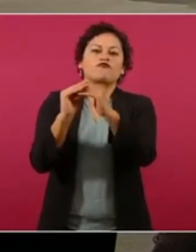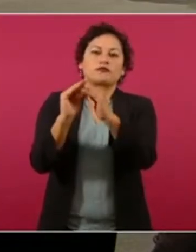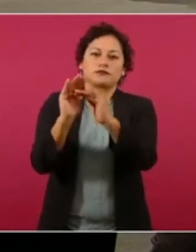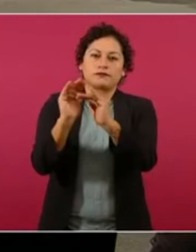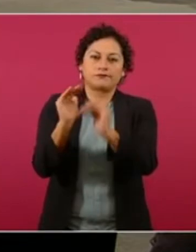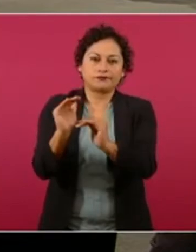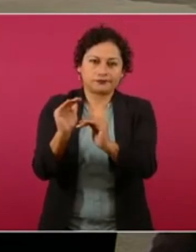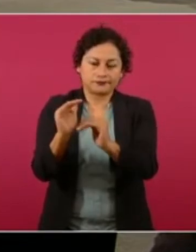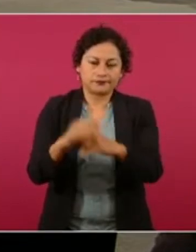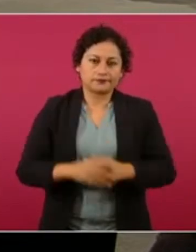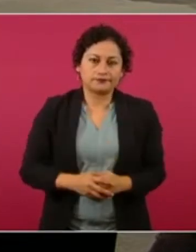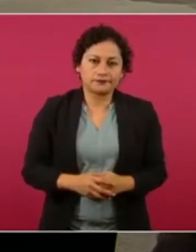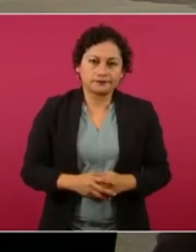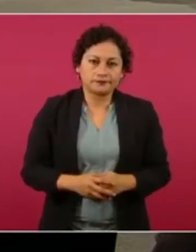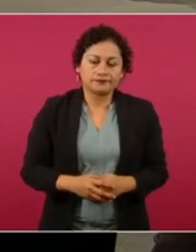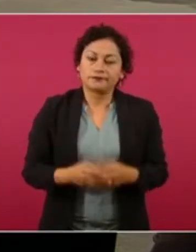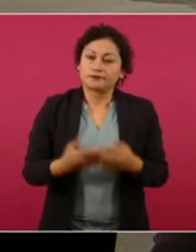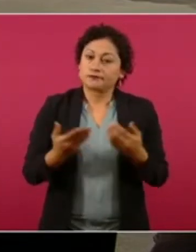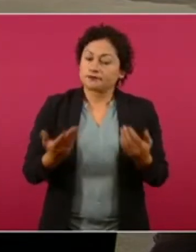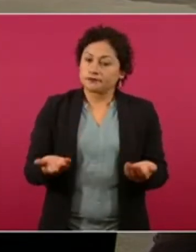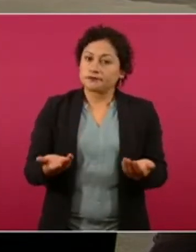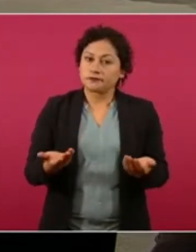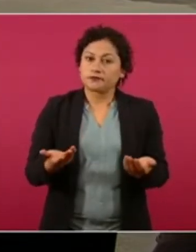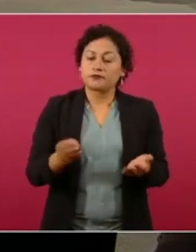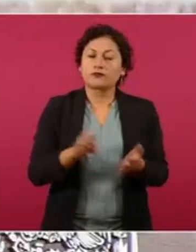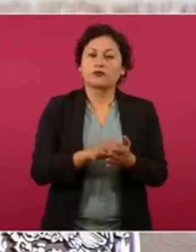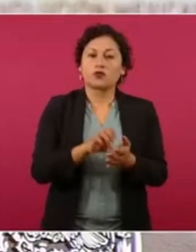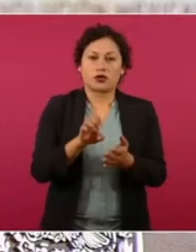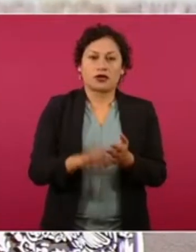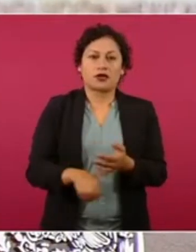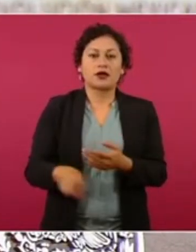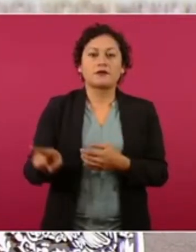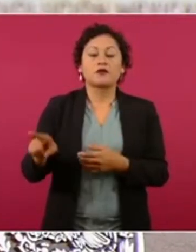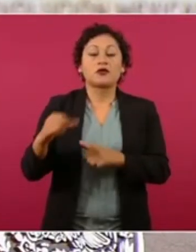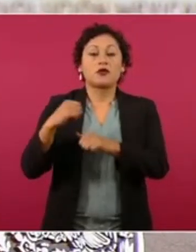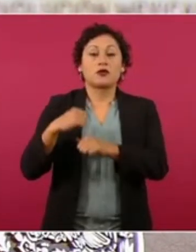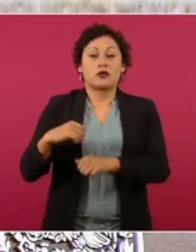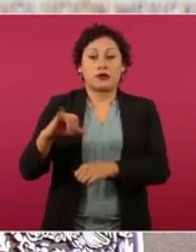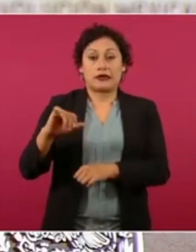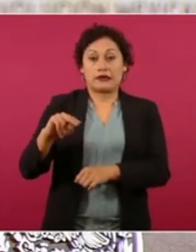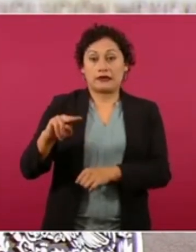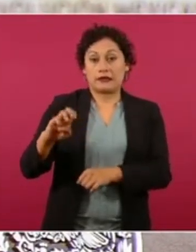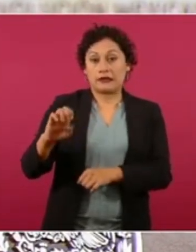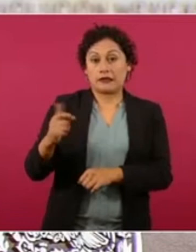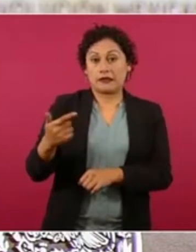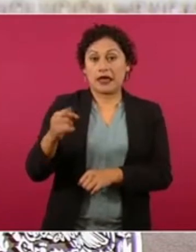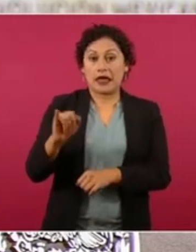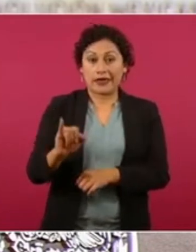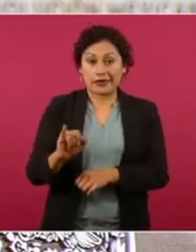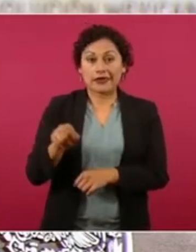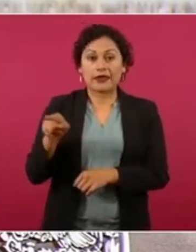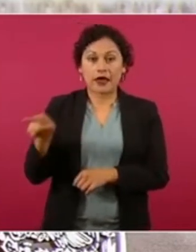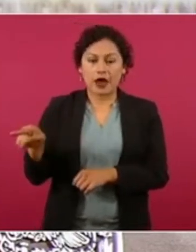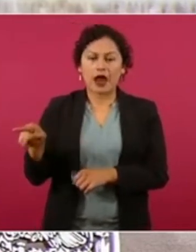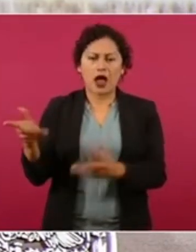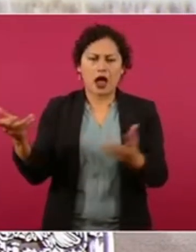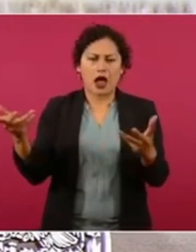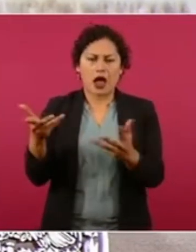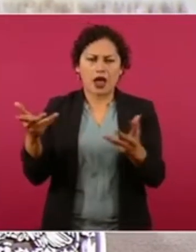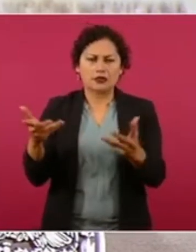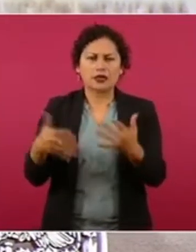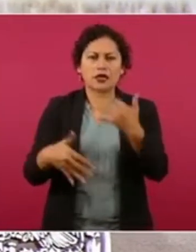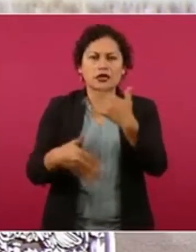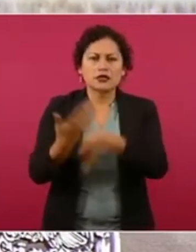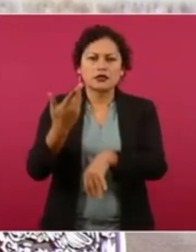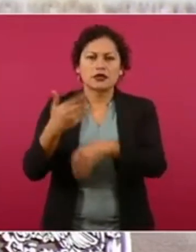Hoy, como lo hace el Inegi, cada 15 días a las seis de la